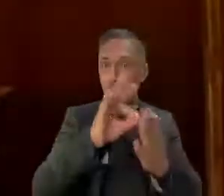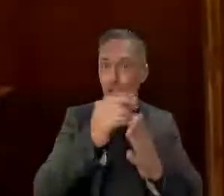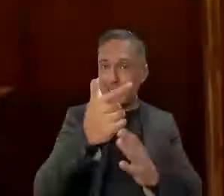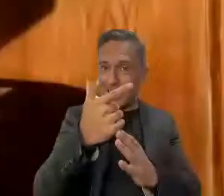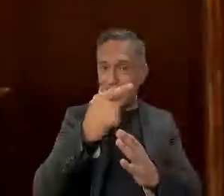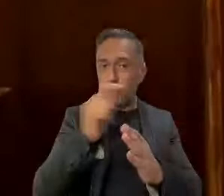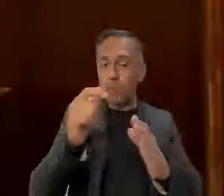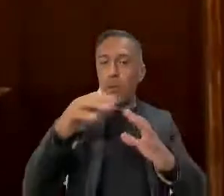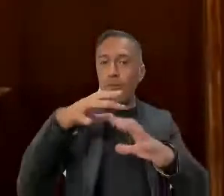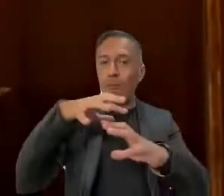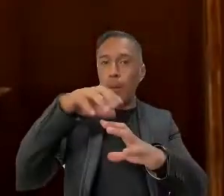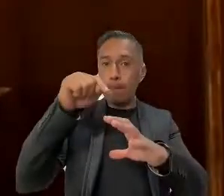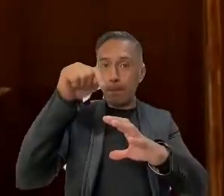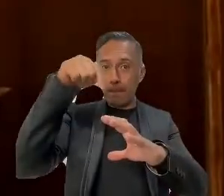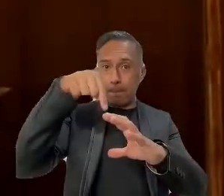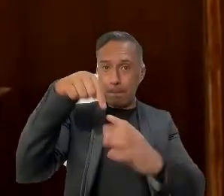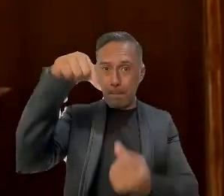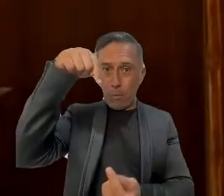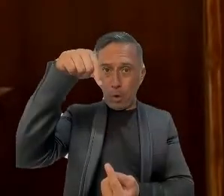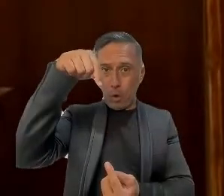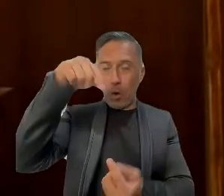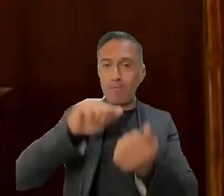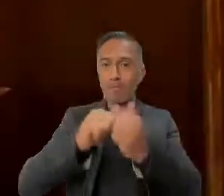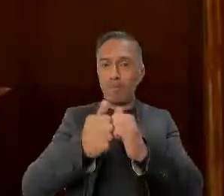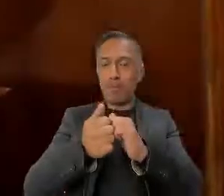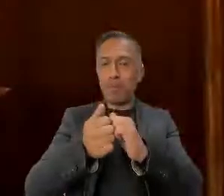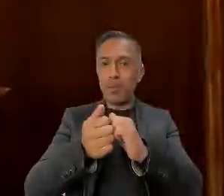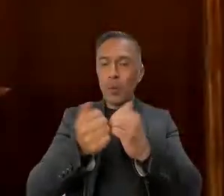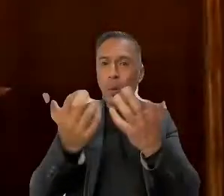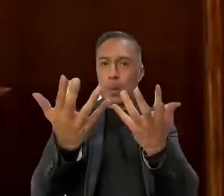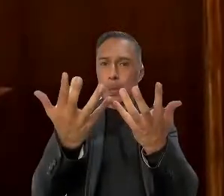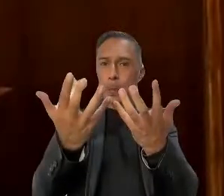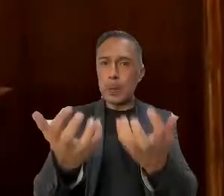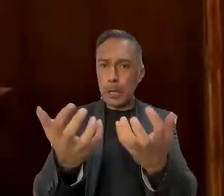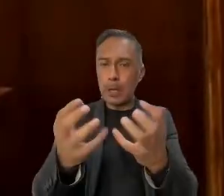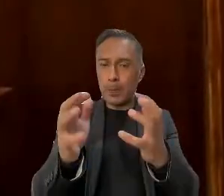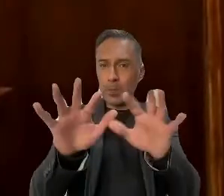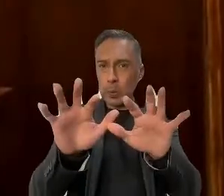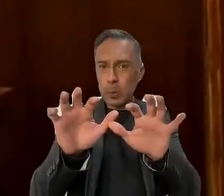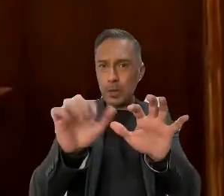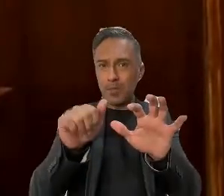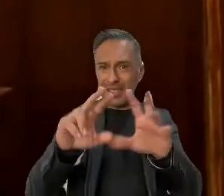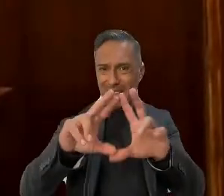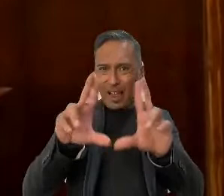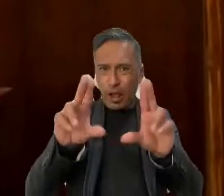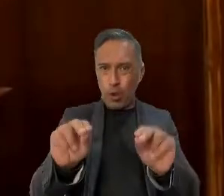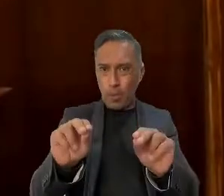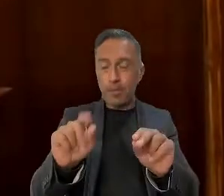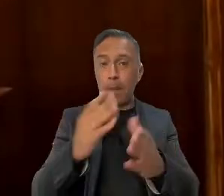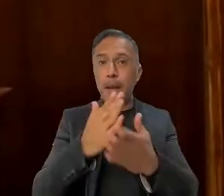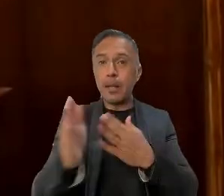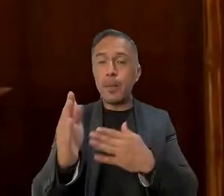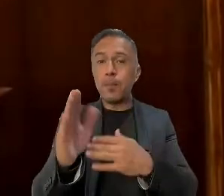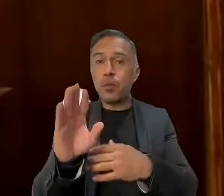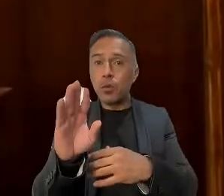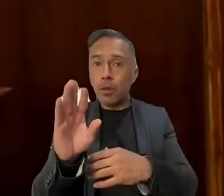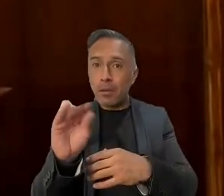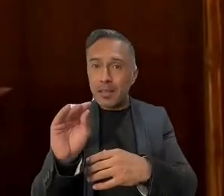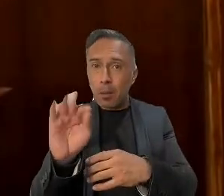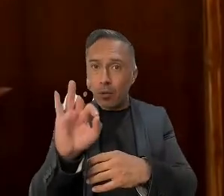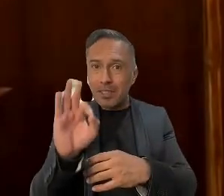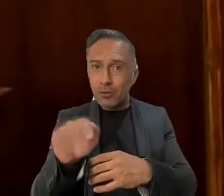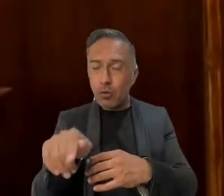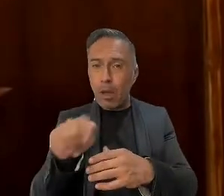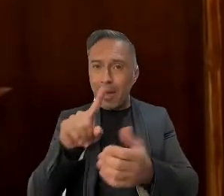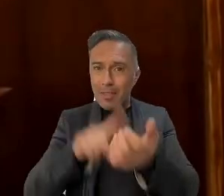polos y glaciares, menos el 30% que se encuentra bajo la superficie en